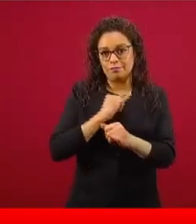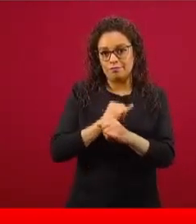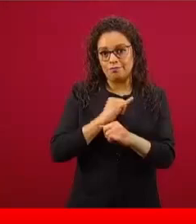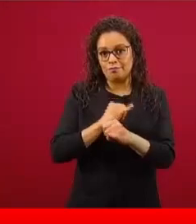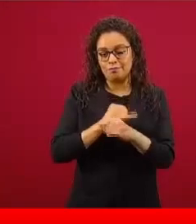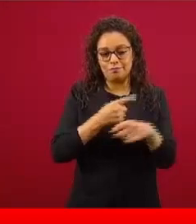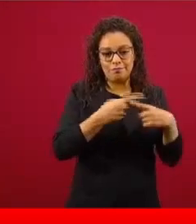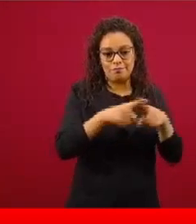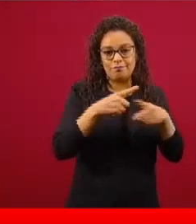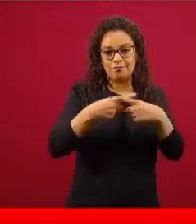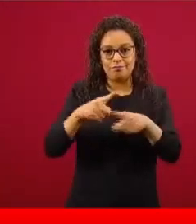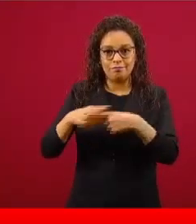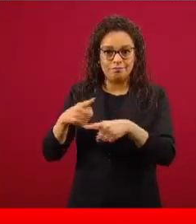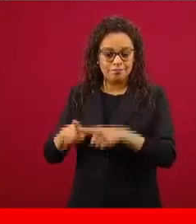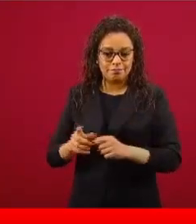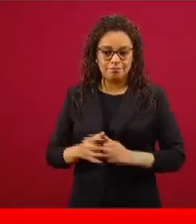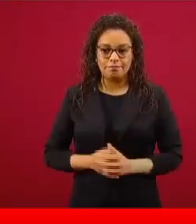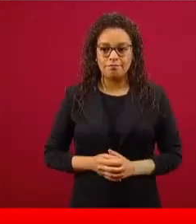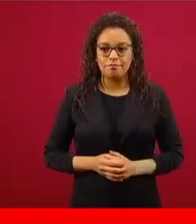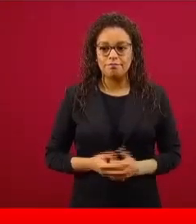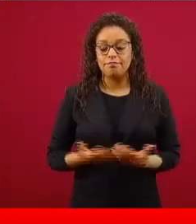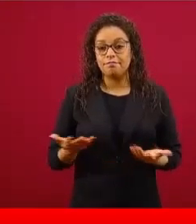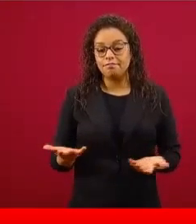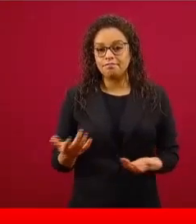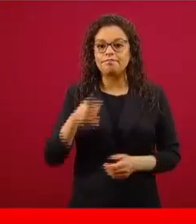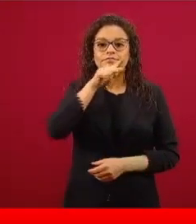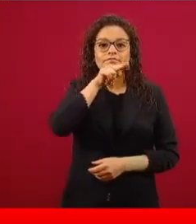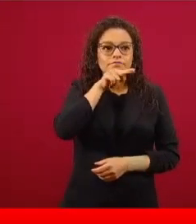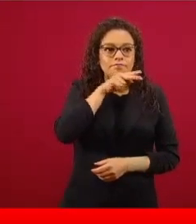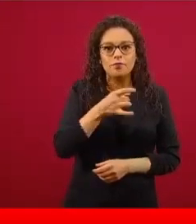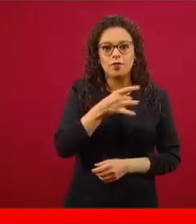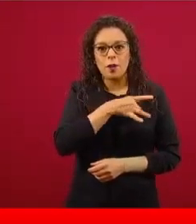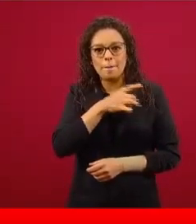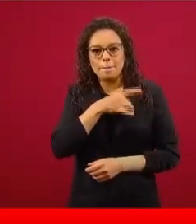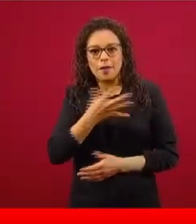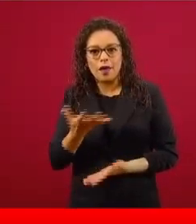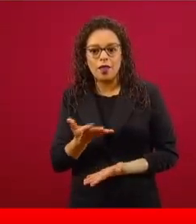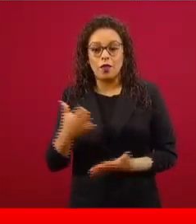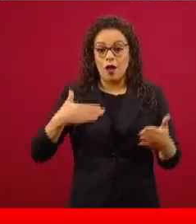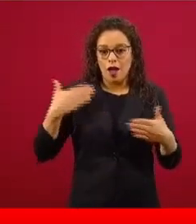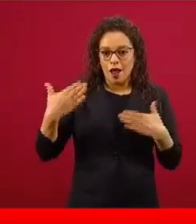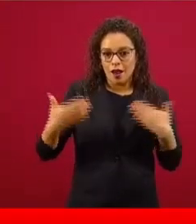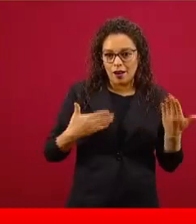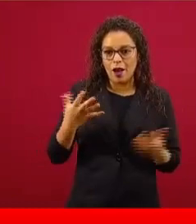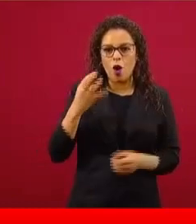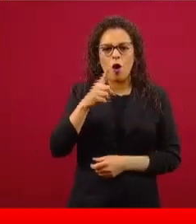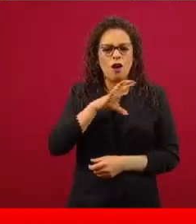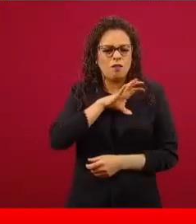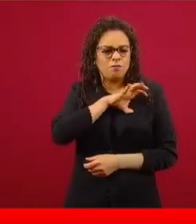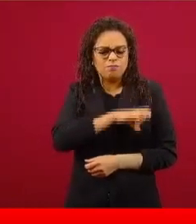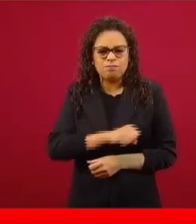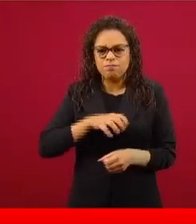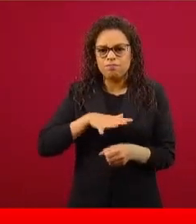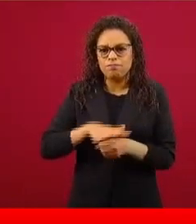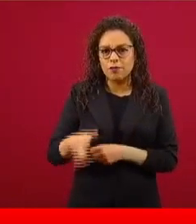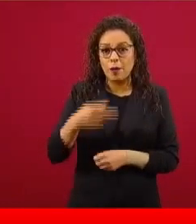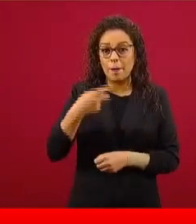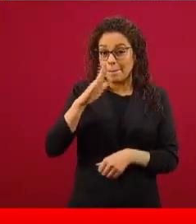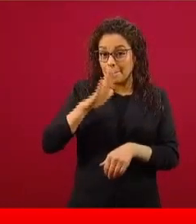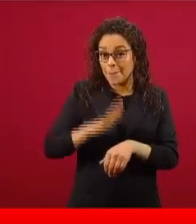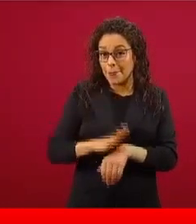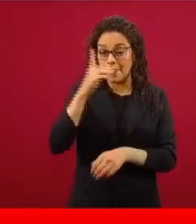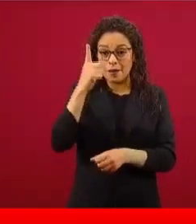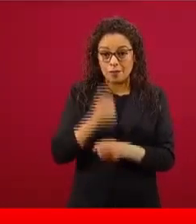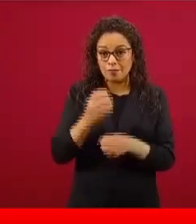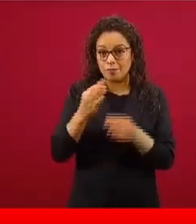miedos, nuestras angustias, nuestras preferencias, nuestras alegrías, pero sobre todo nuestros miedos.